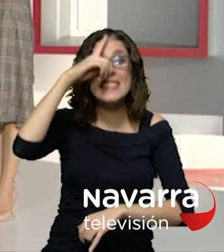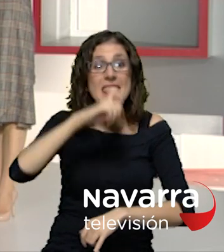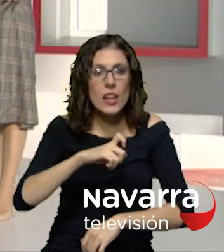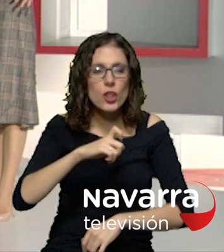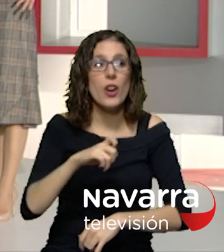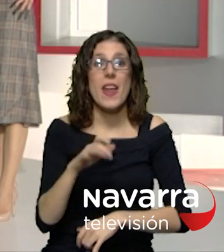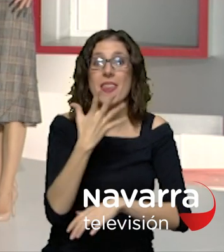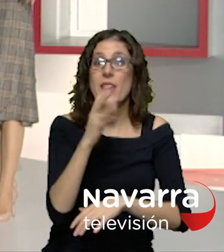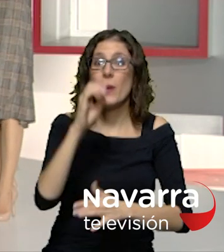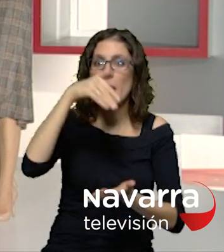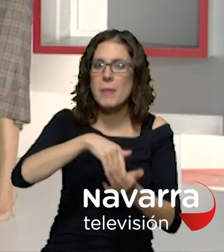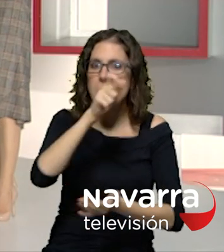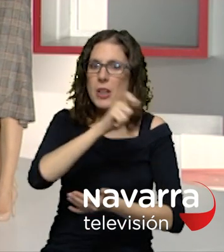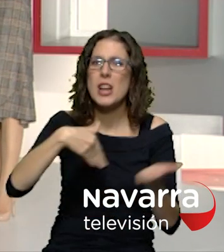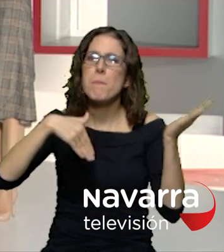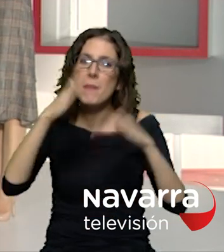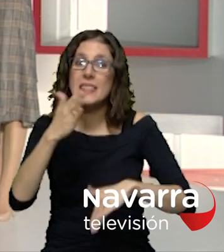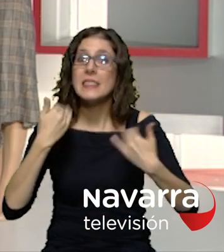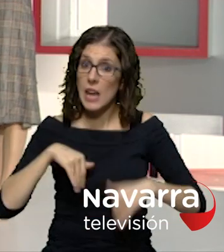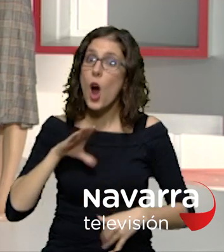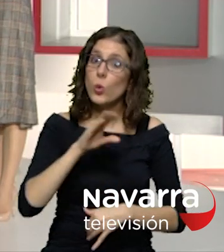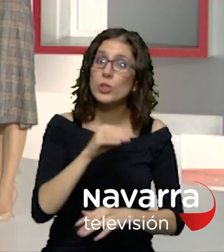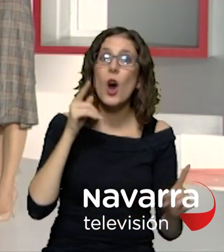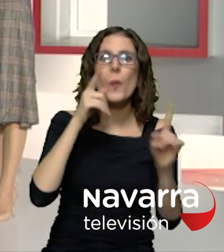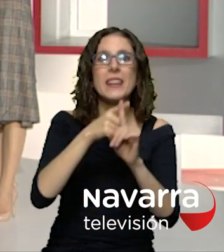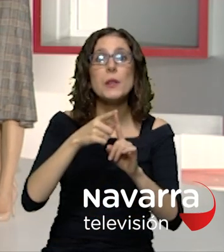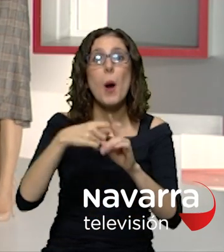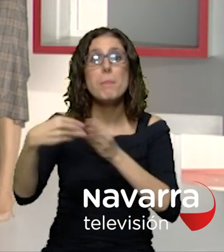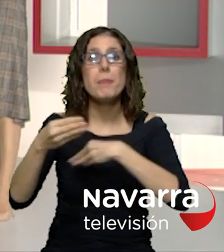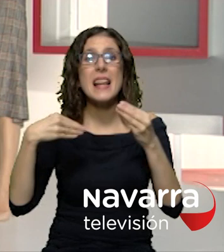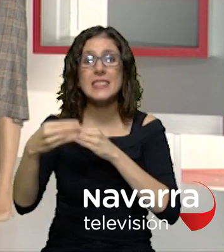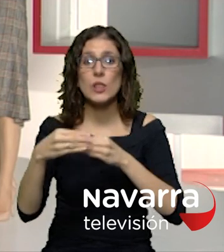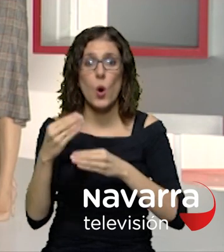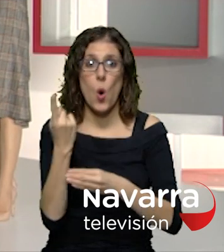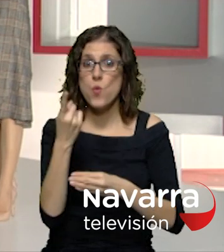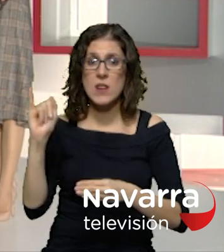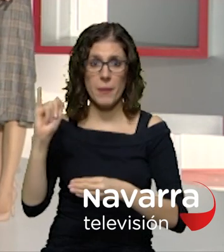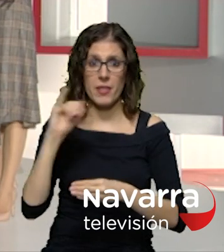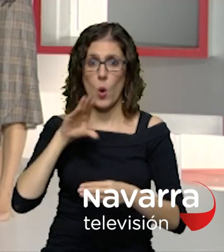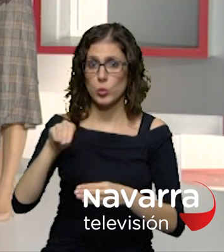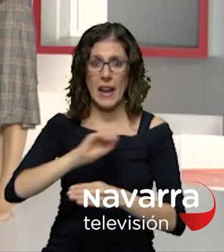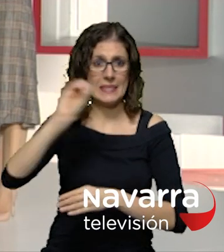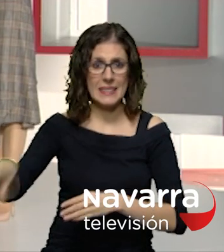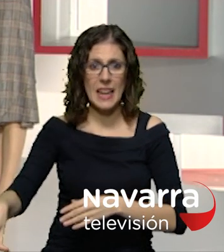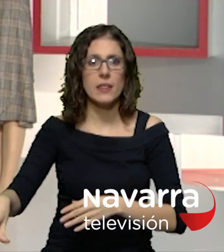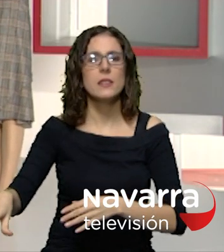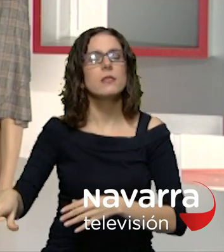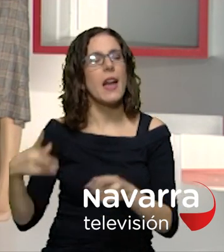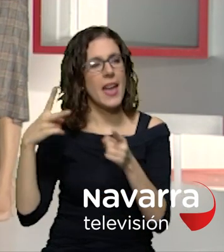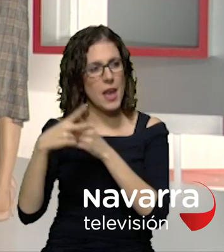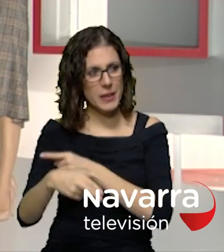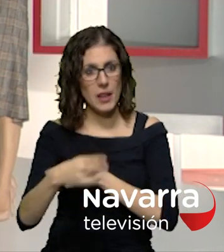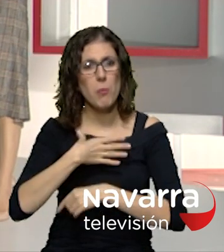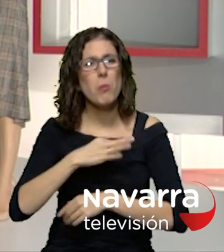hecho uso de esa vajilla reutilizable evitando así el plástico de un solo uso que habría llegado a las 500.000 piezas se han utilizado en